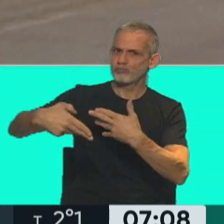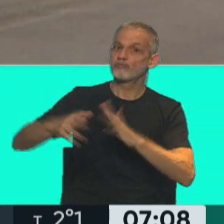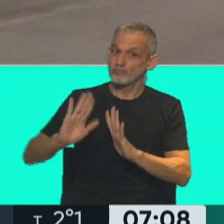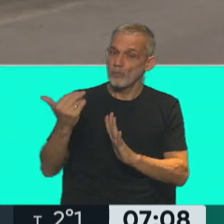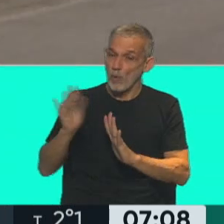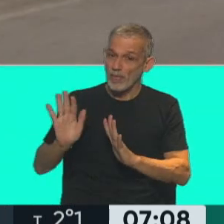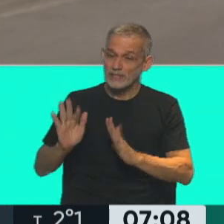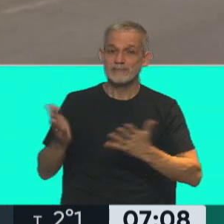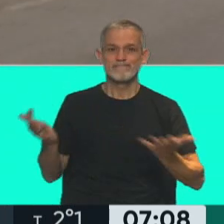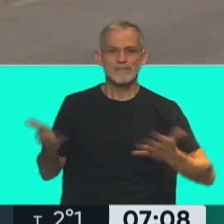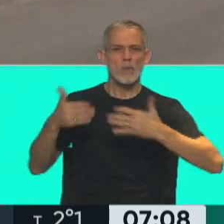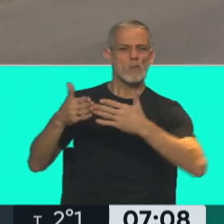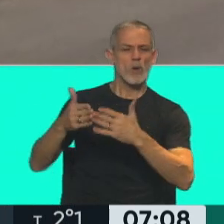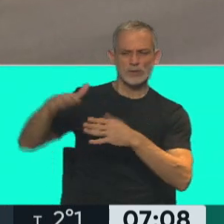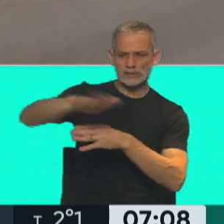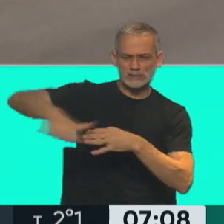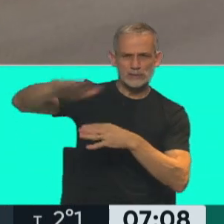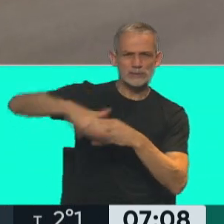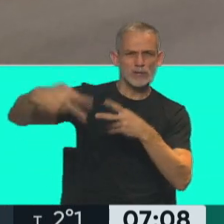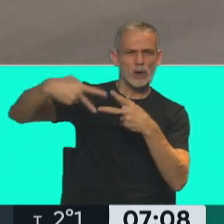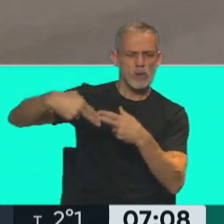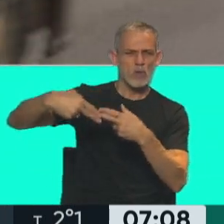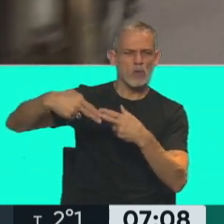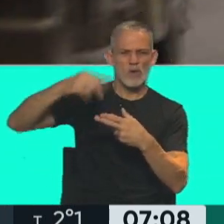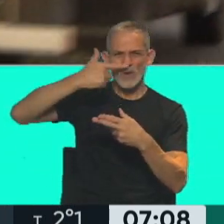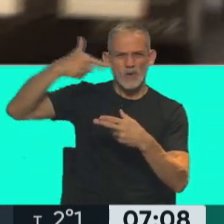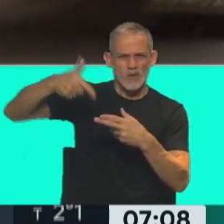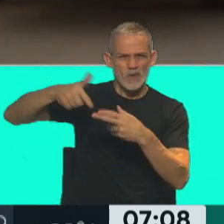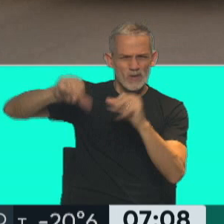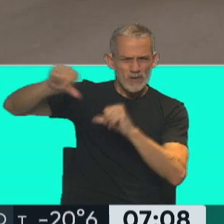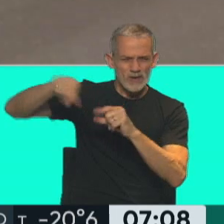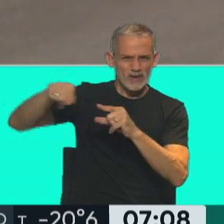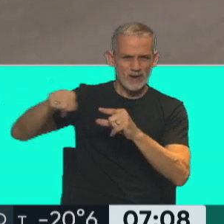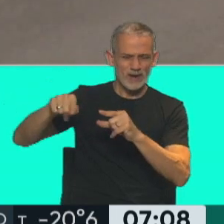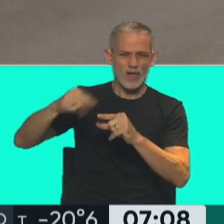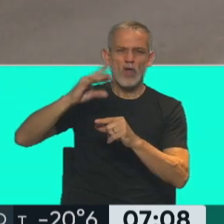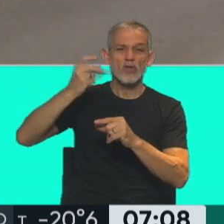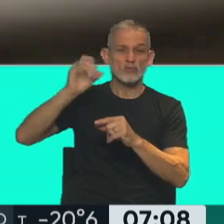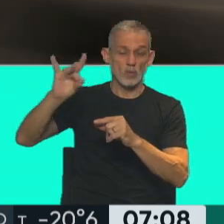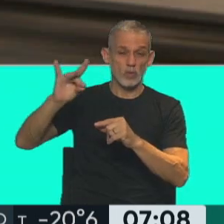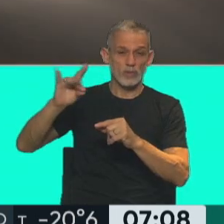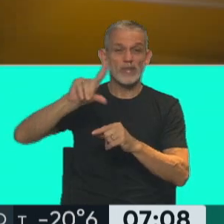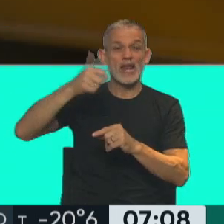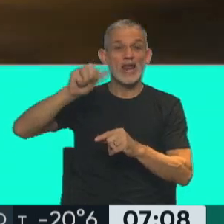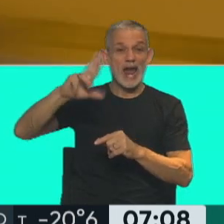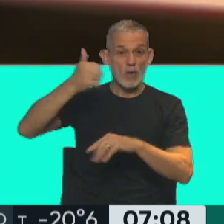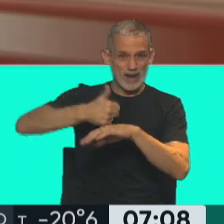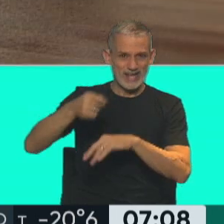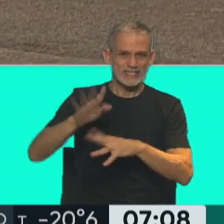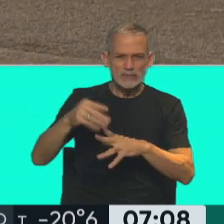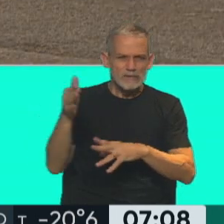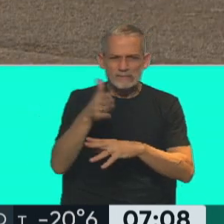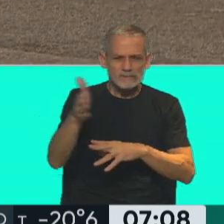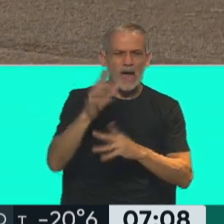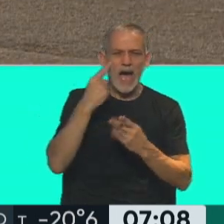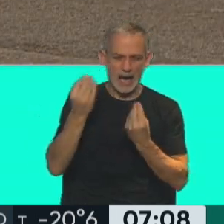hoy, el puerto, el sector que tiene el polo petroquímico, allí en la zona de Doxud. El agua de Mayo, que como te decía, está recorriendo toda